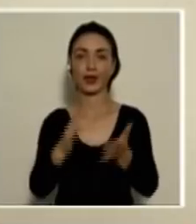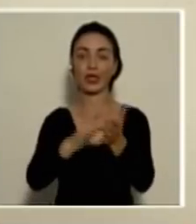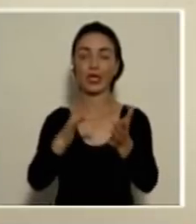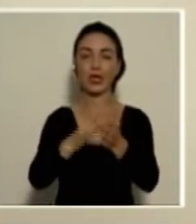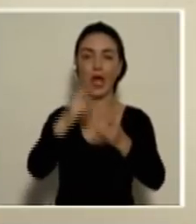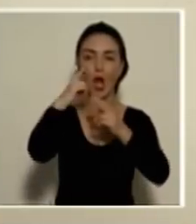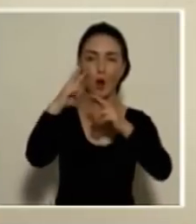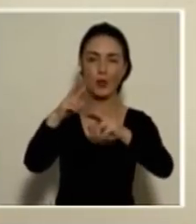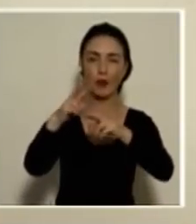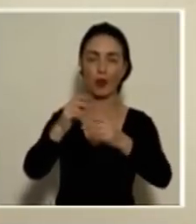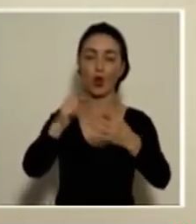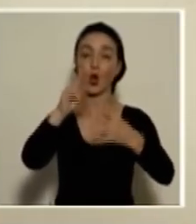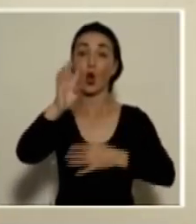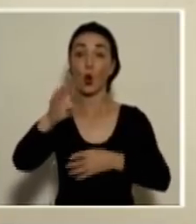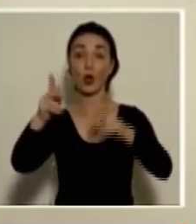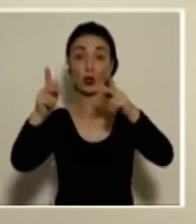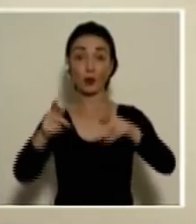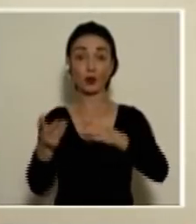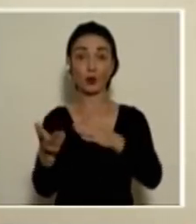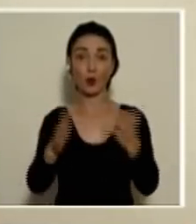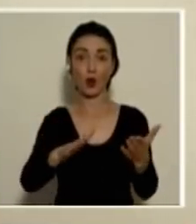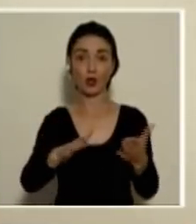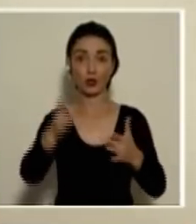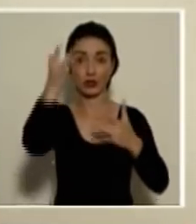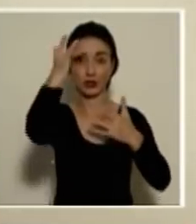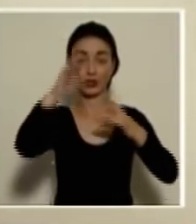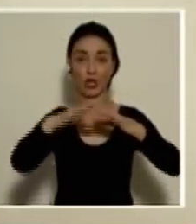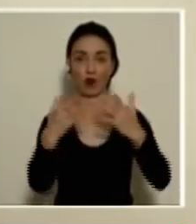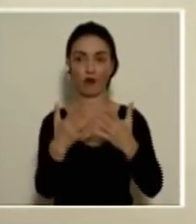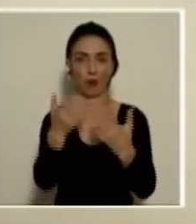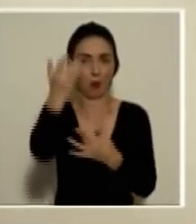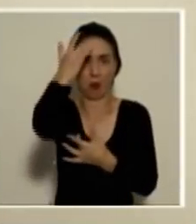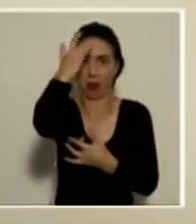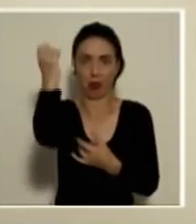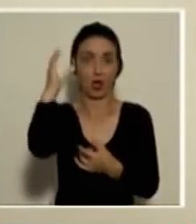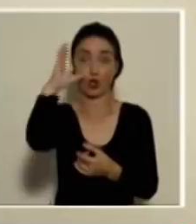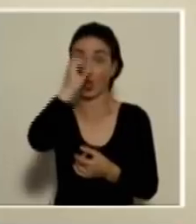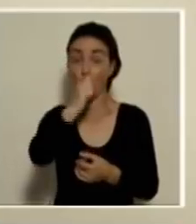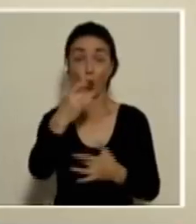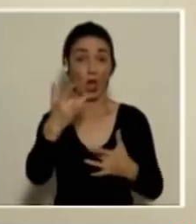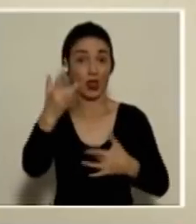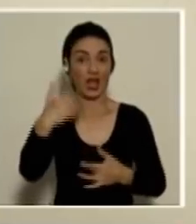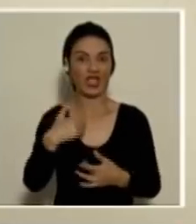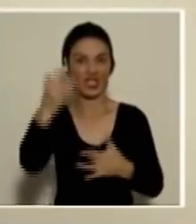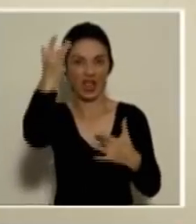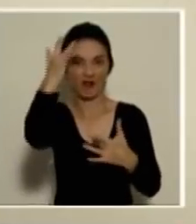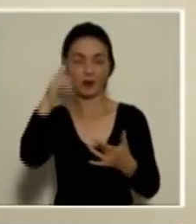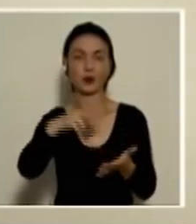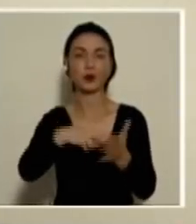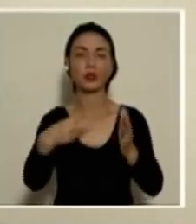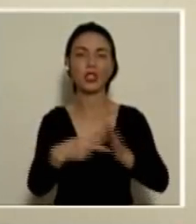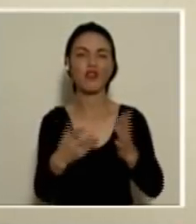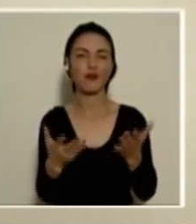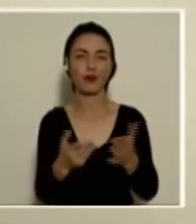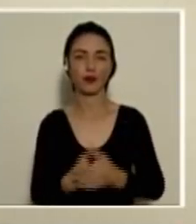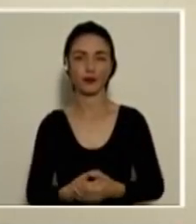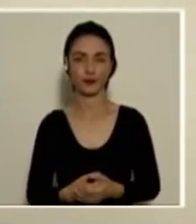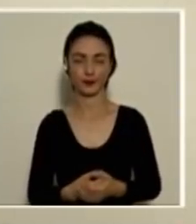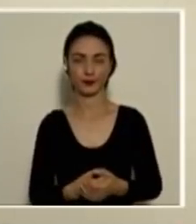El Observador. Cuatro personas han muerto de COVID-19 sin saber que tenían enfermedad. ¿Qué significa ese diagnóstico